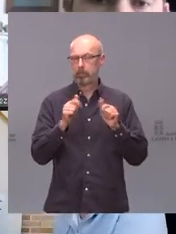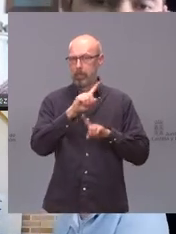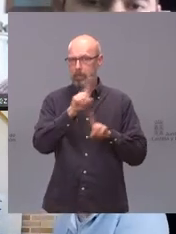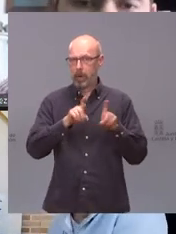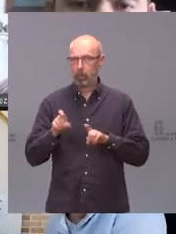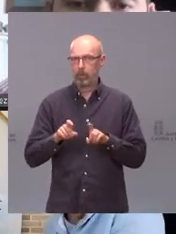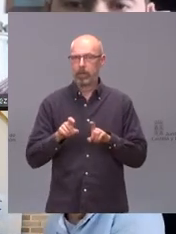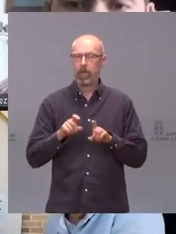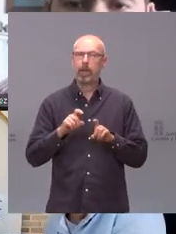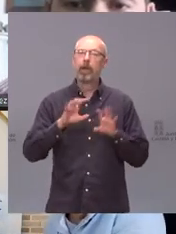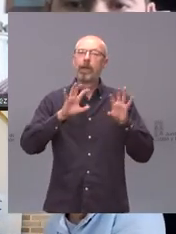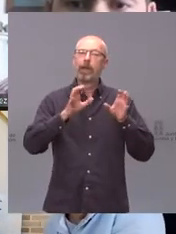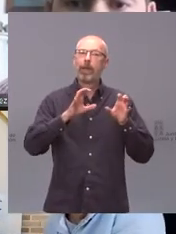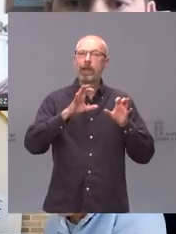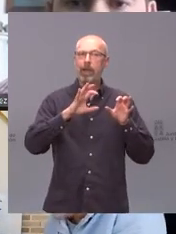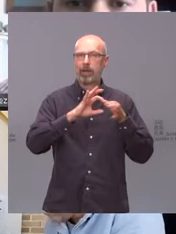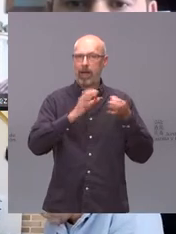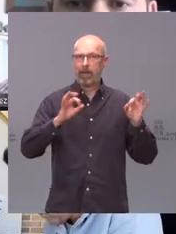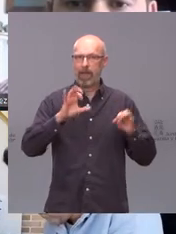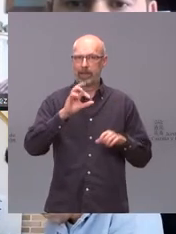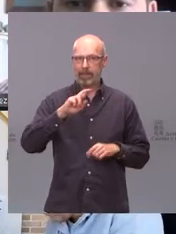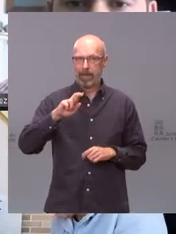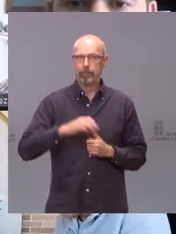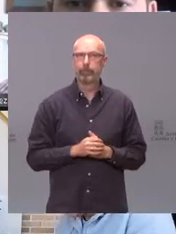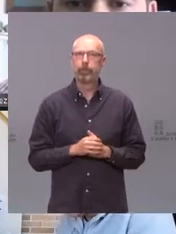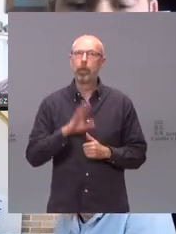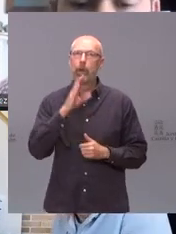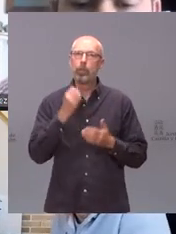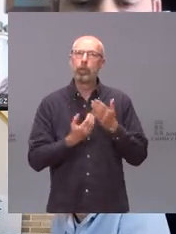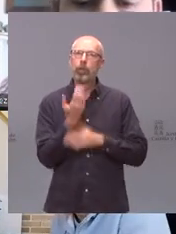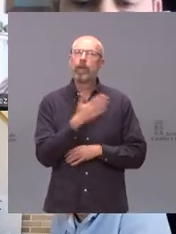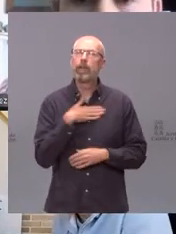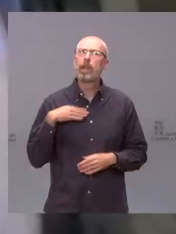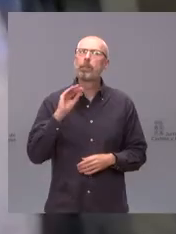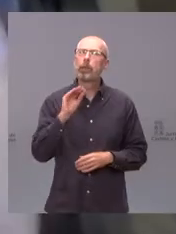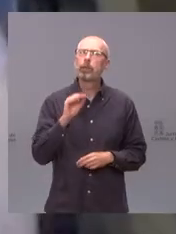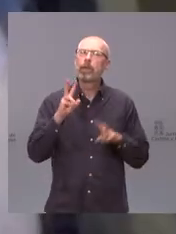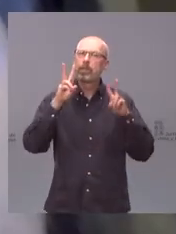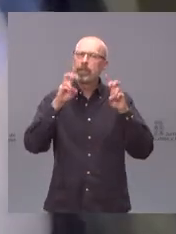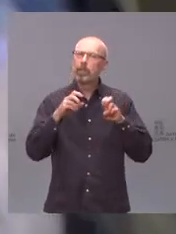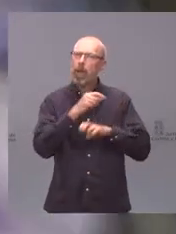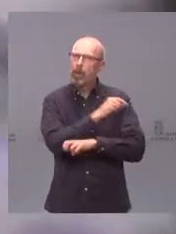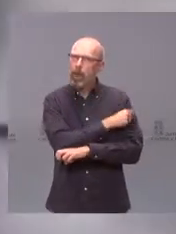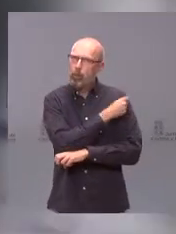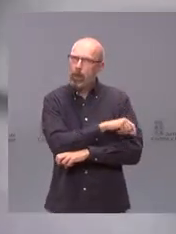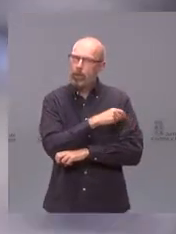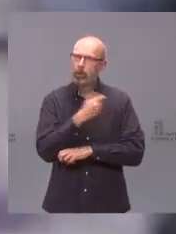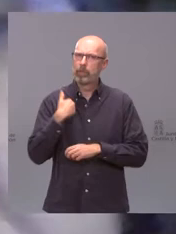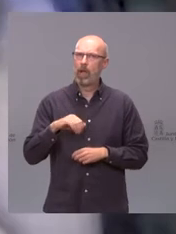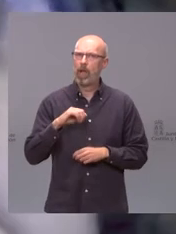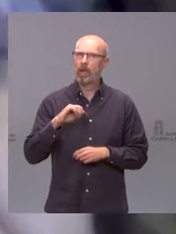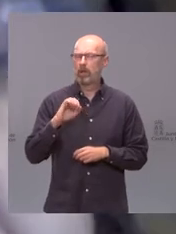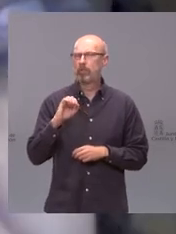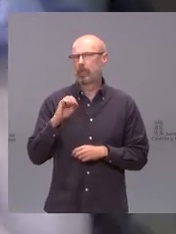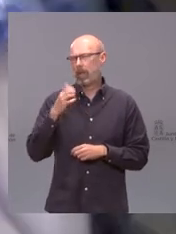Eva Marín, de Cadena SER, buenos días. Hola, buenos días. Yo quería preguntar por el tema de la vacunación, después de la denuncia que ha hecho el Partido